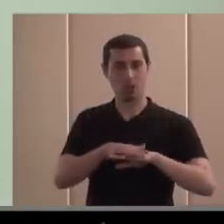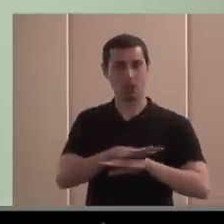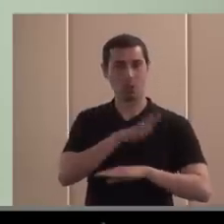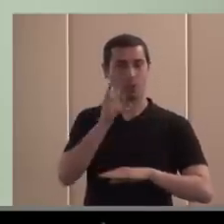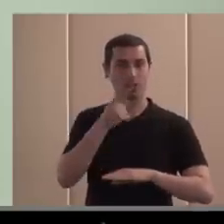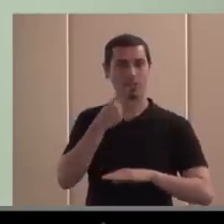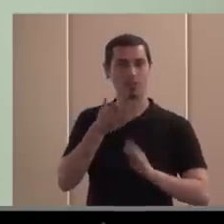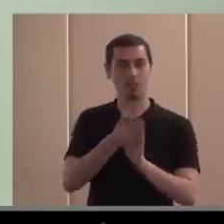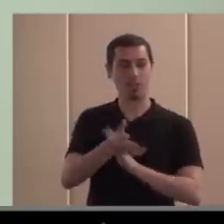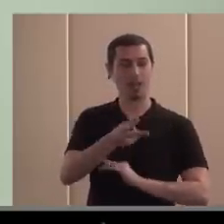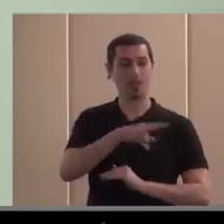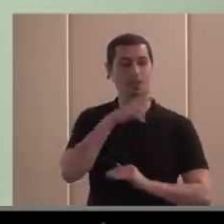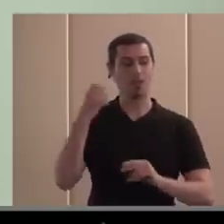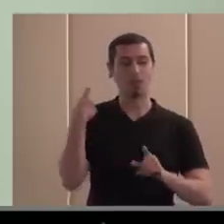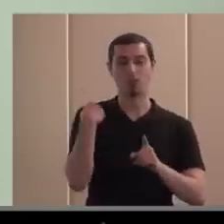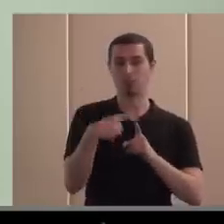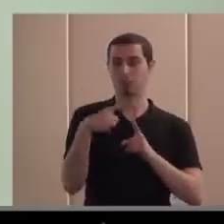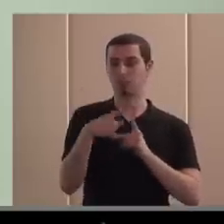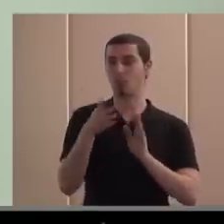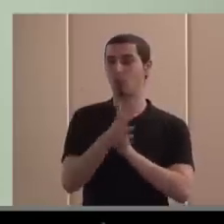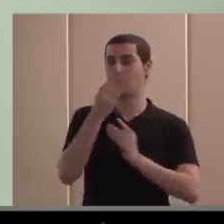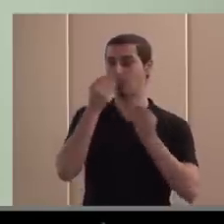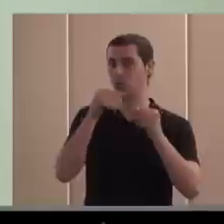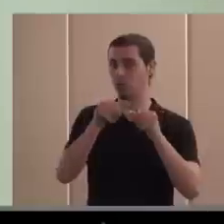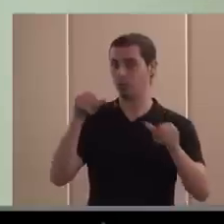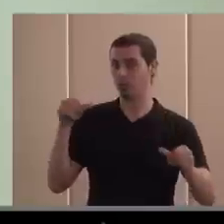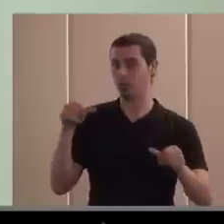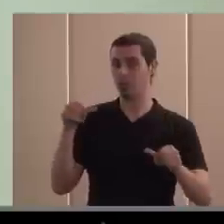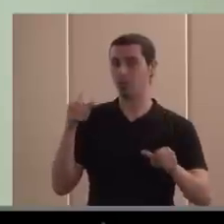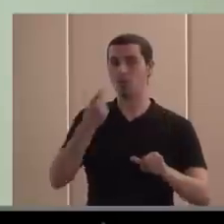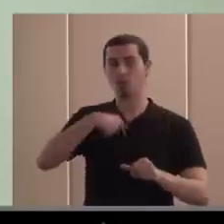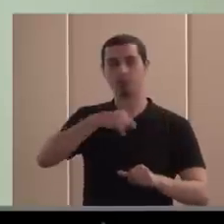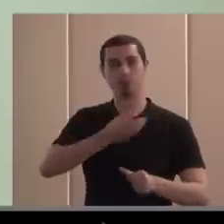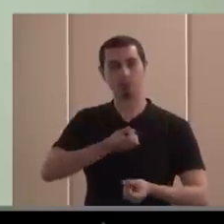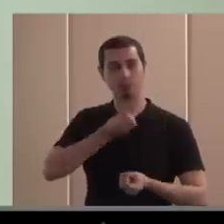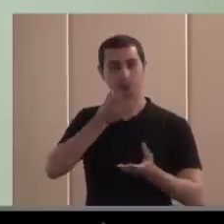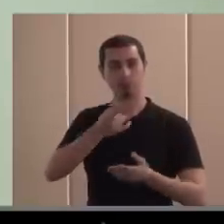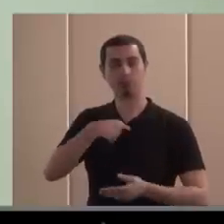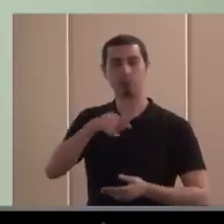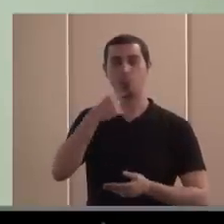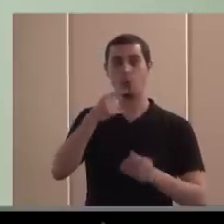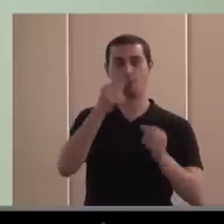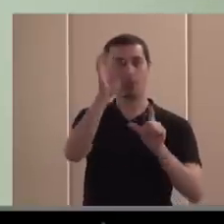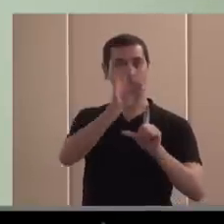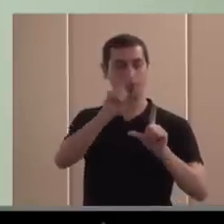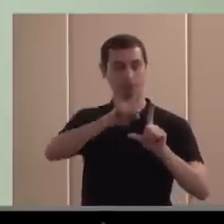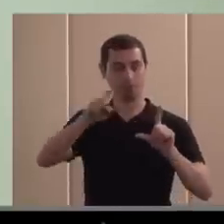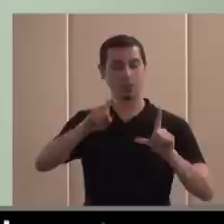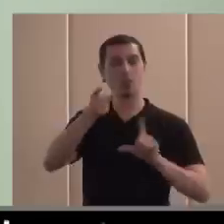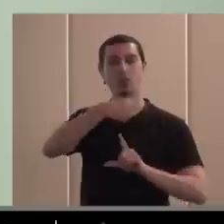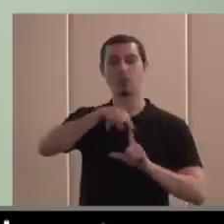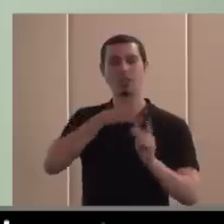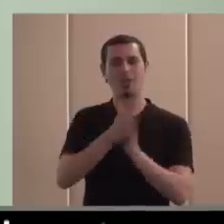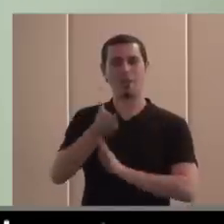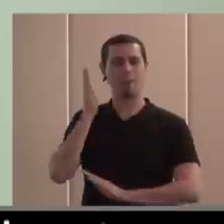mayor valor en nuestra sociedad, que históricamente, lo podemos decir de modo gráfico, hemos estado en el lado castigado de la